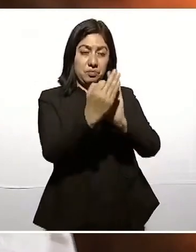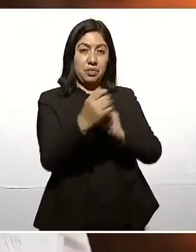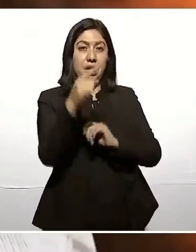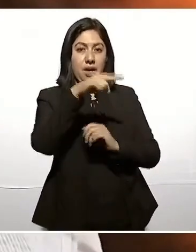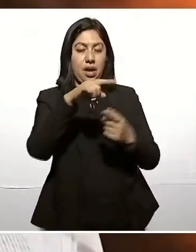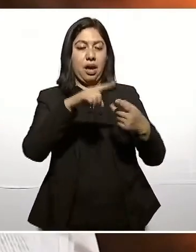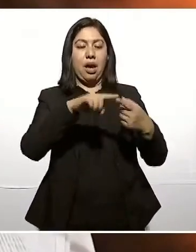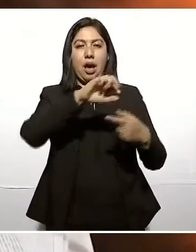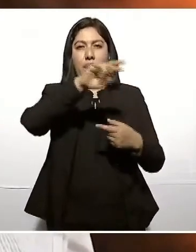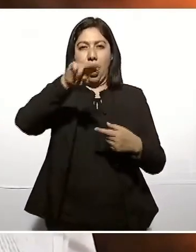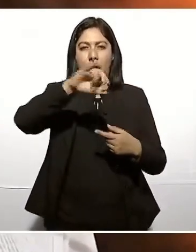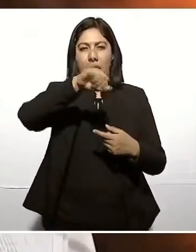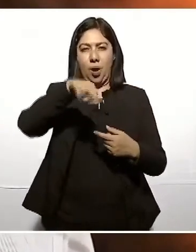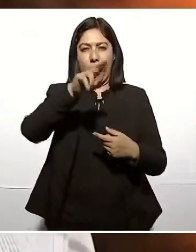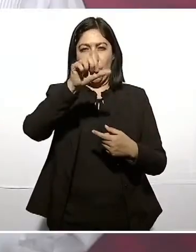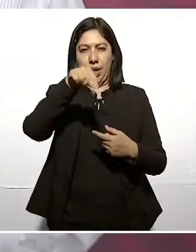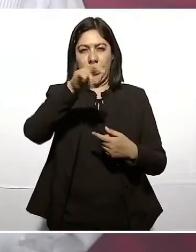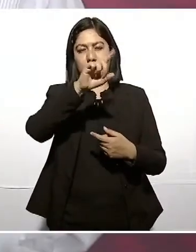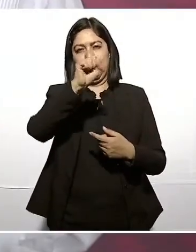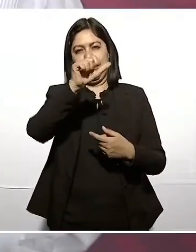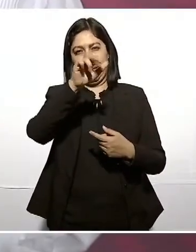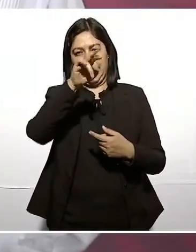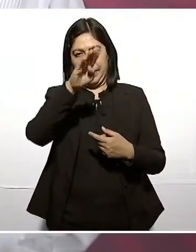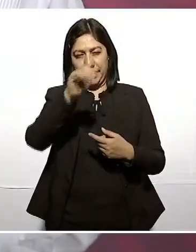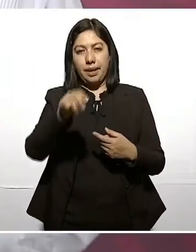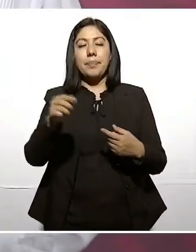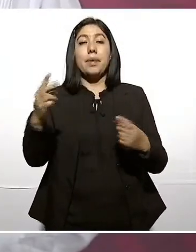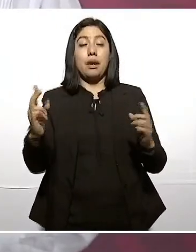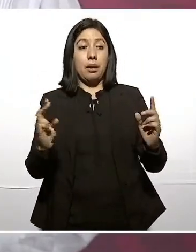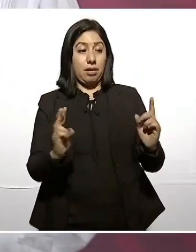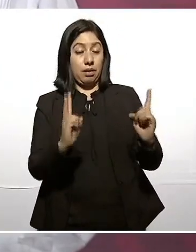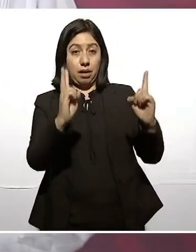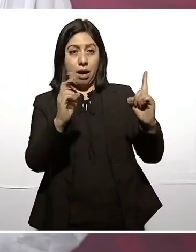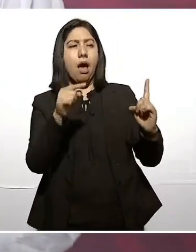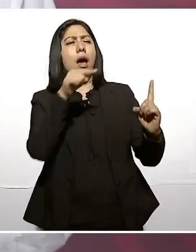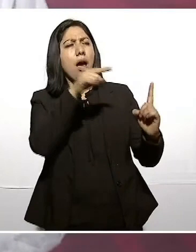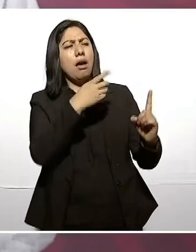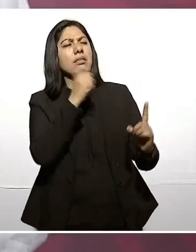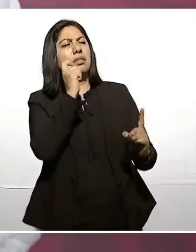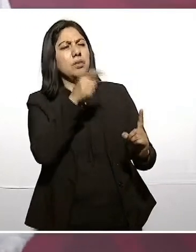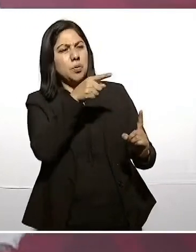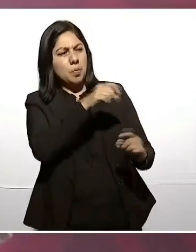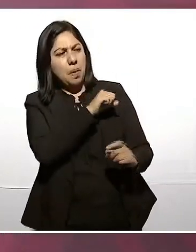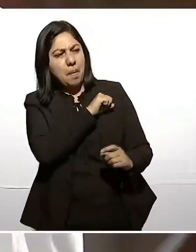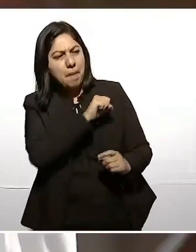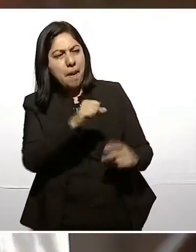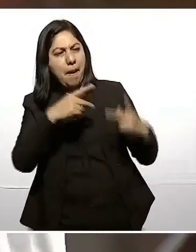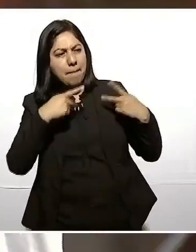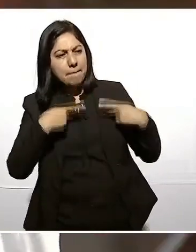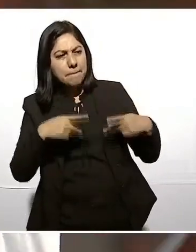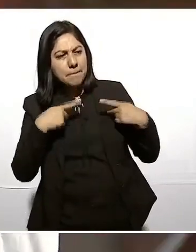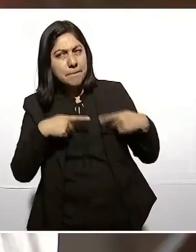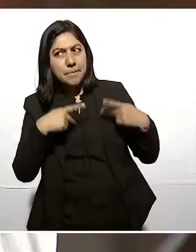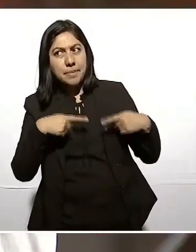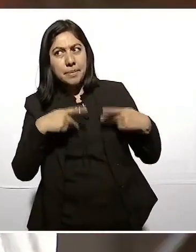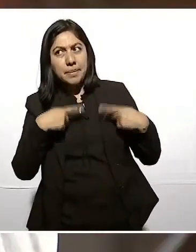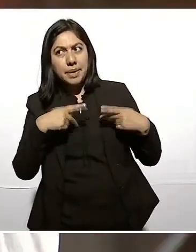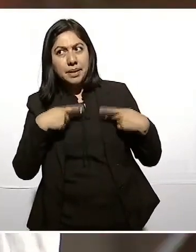Sarabia y le dice Luis Terraza, de modo que usted es el bandido de